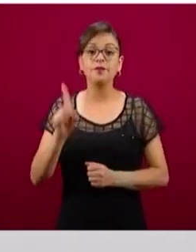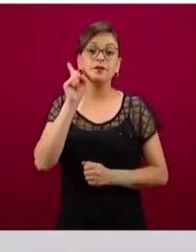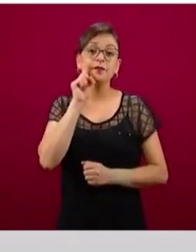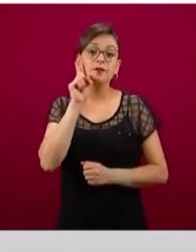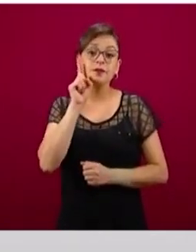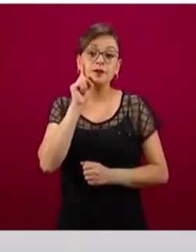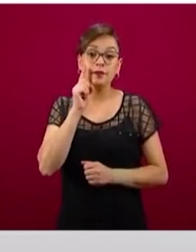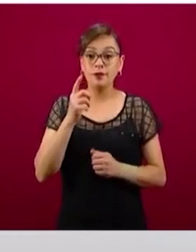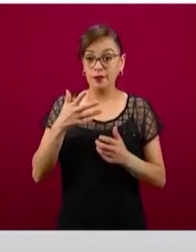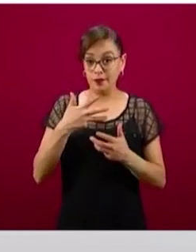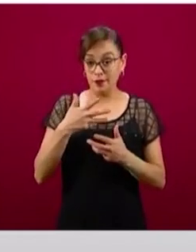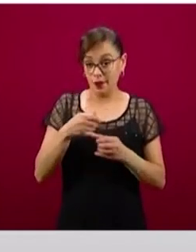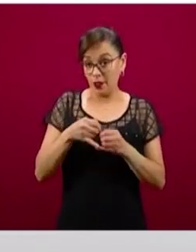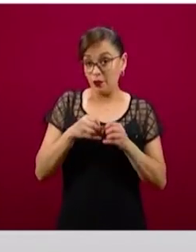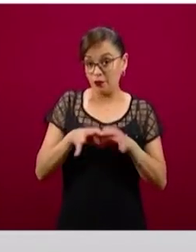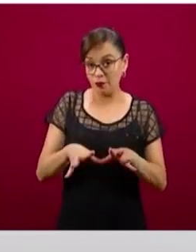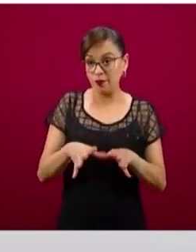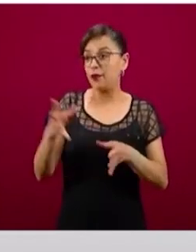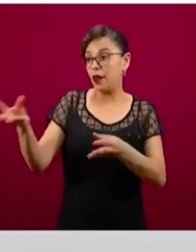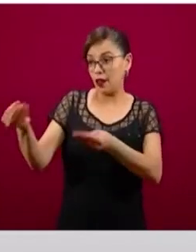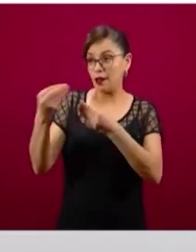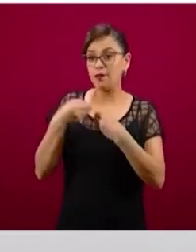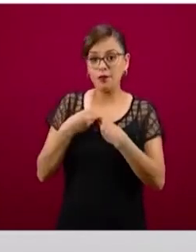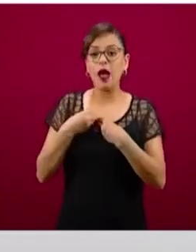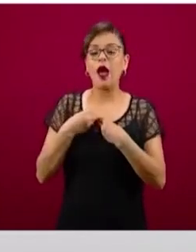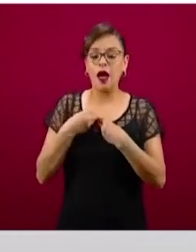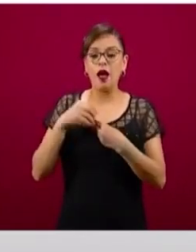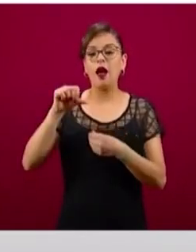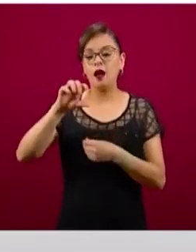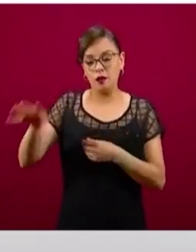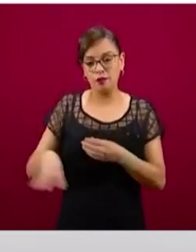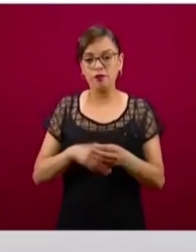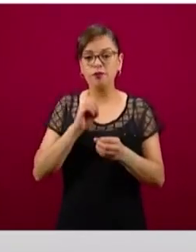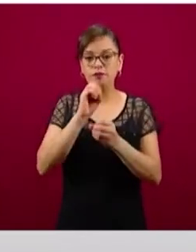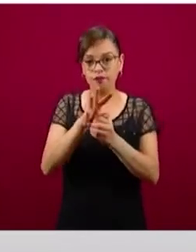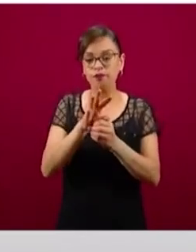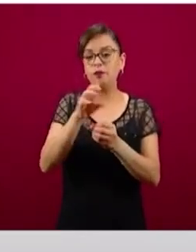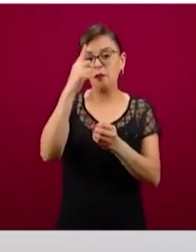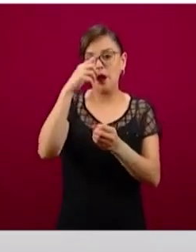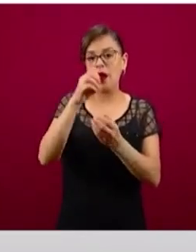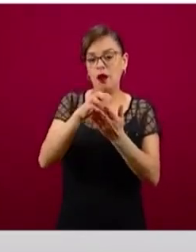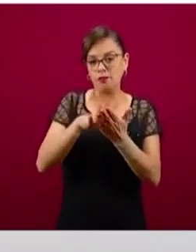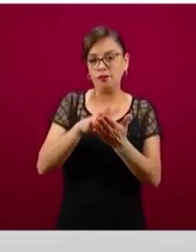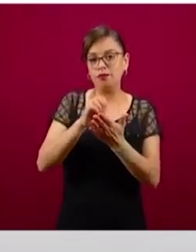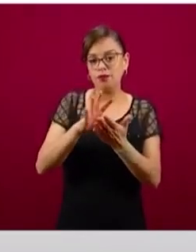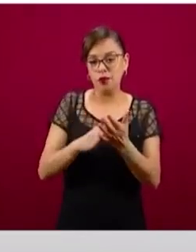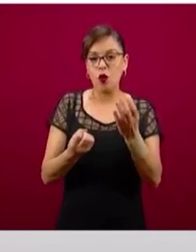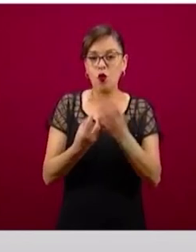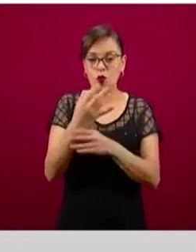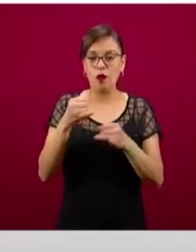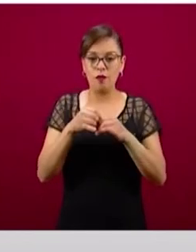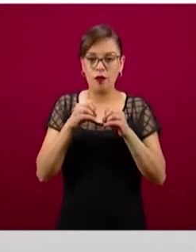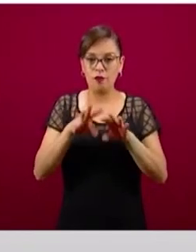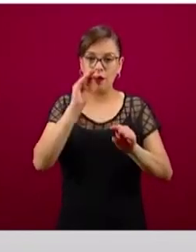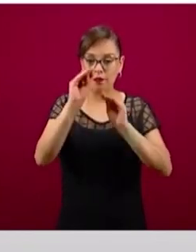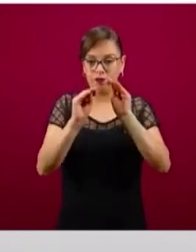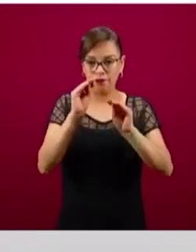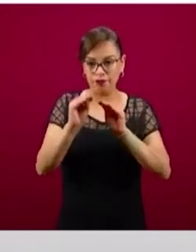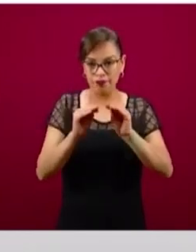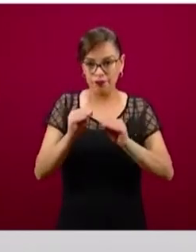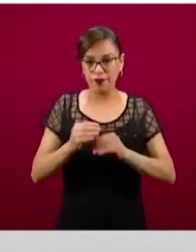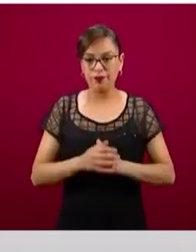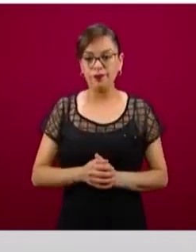incorporar la dispersión del día de hoy, que no estamos reflejando en esta información, y la información de mañana.